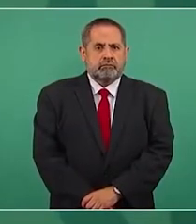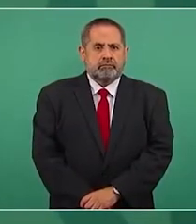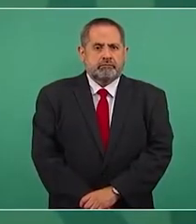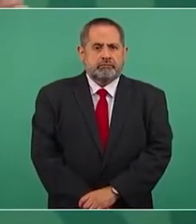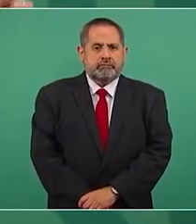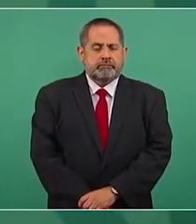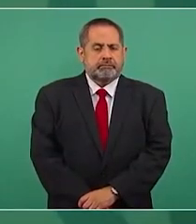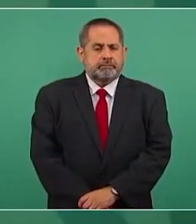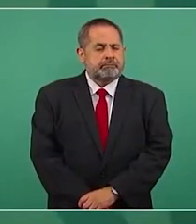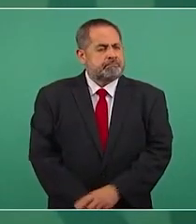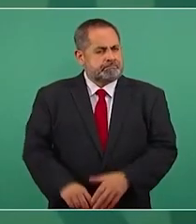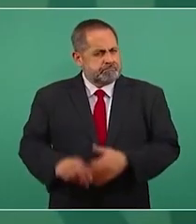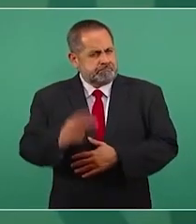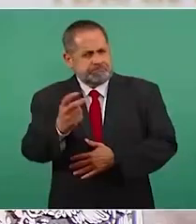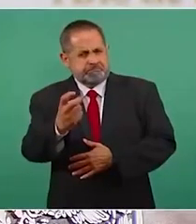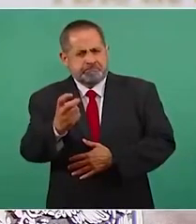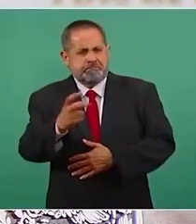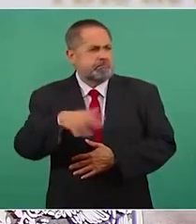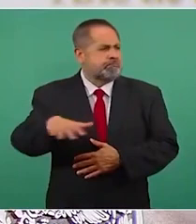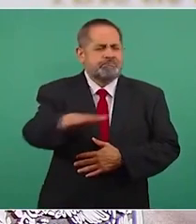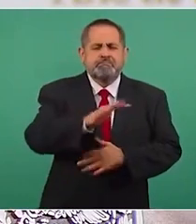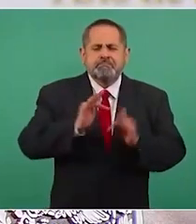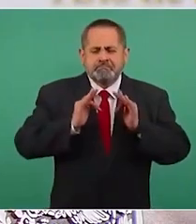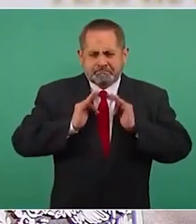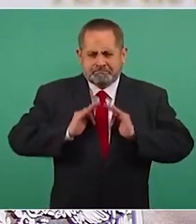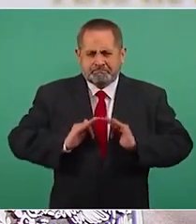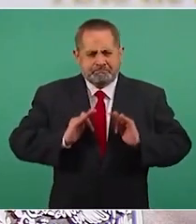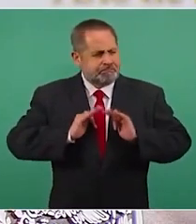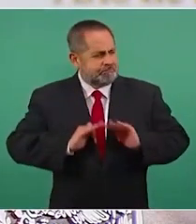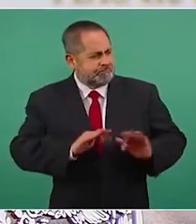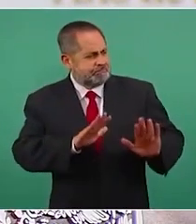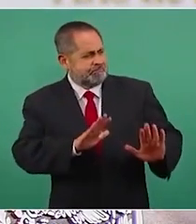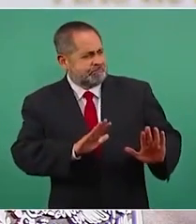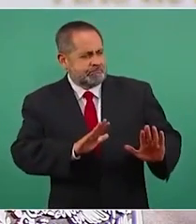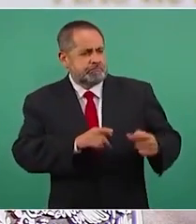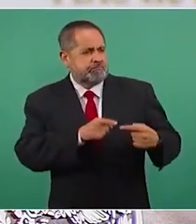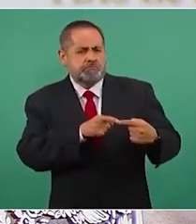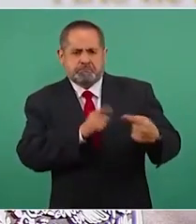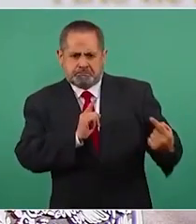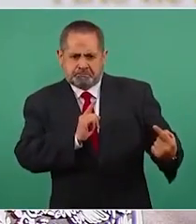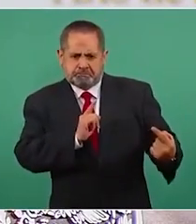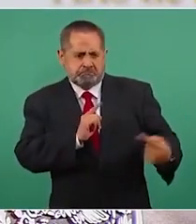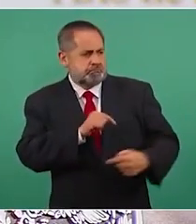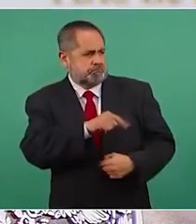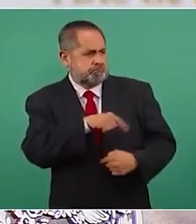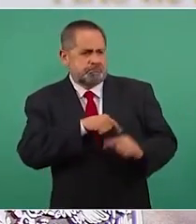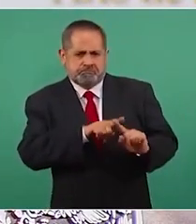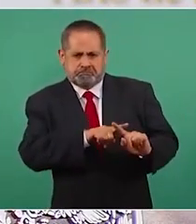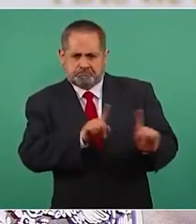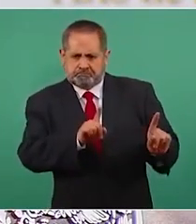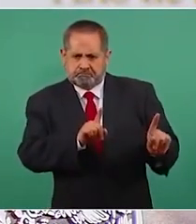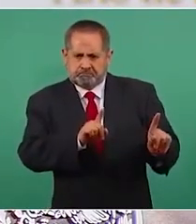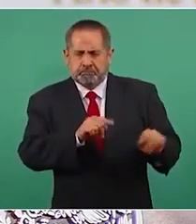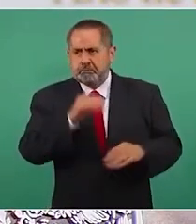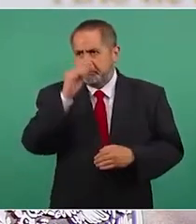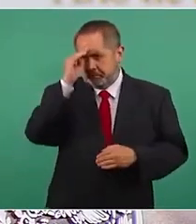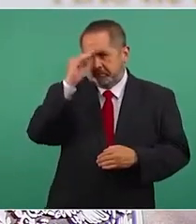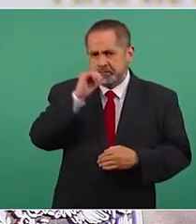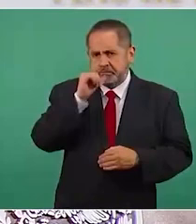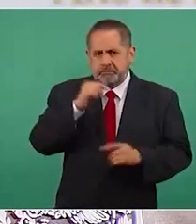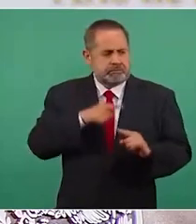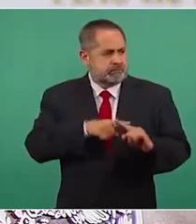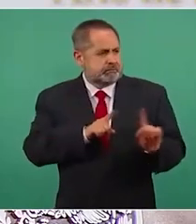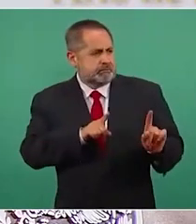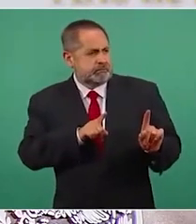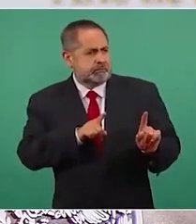por eso tranquilos somos distintos tenemos diferencias son dos